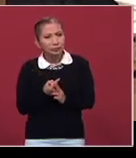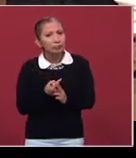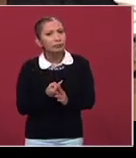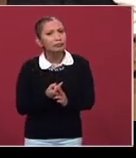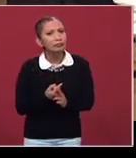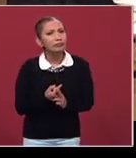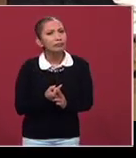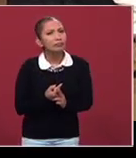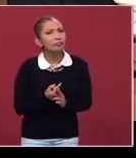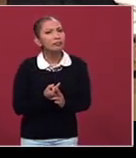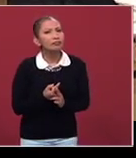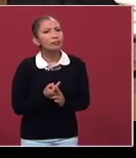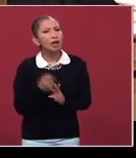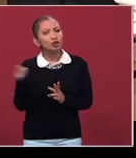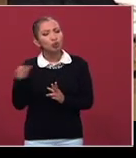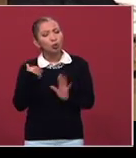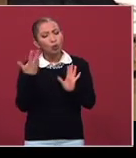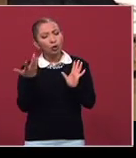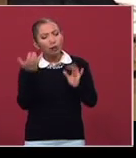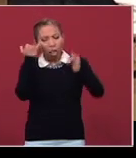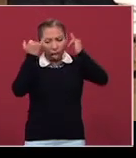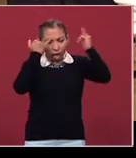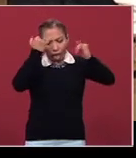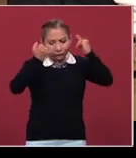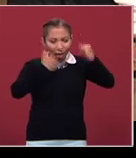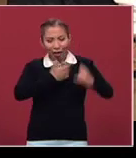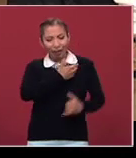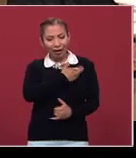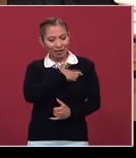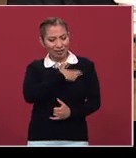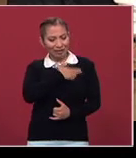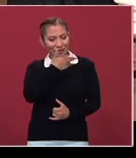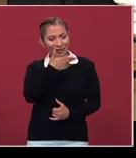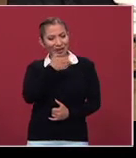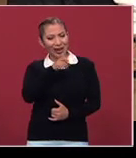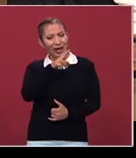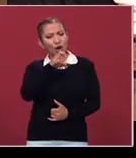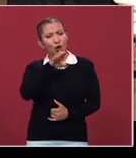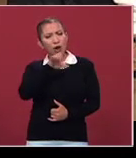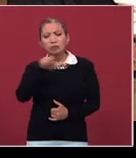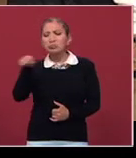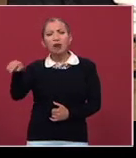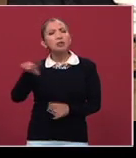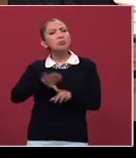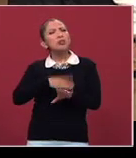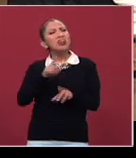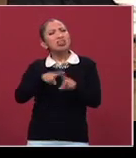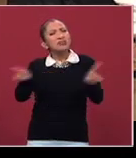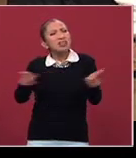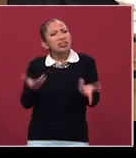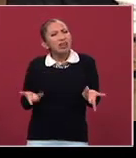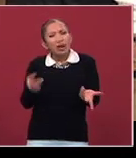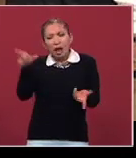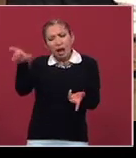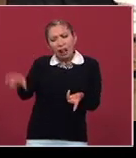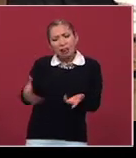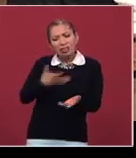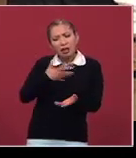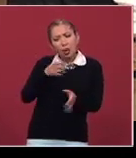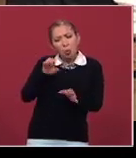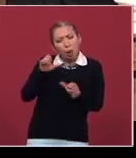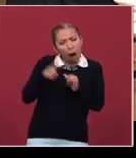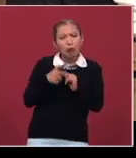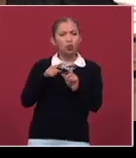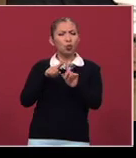construimos a veces héroes, pero ¿qué lo hace a él diferente? Porque sin duda él tiene como un